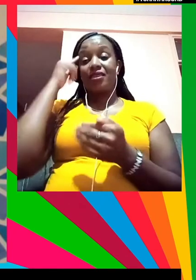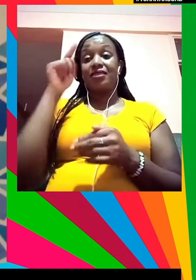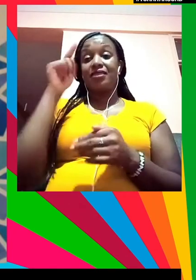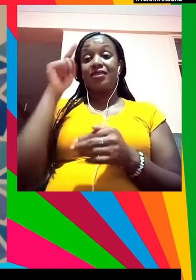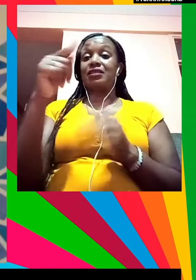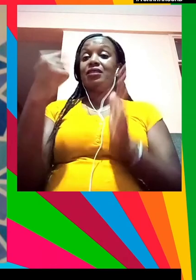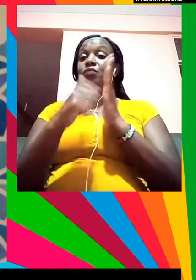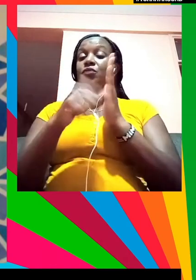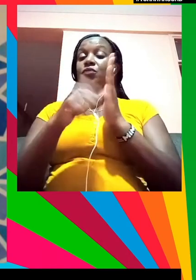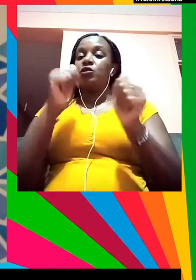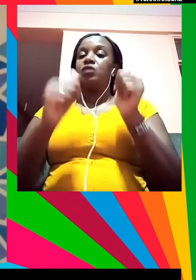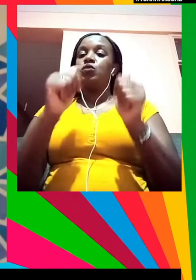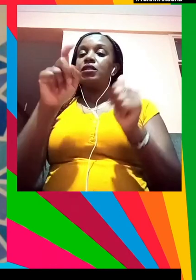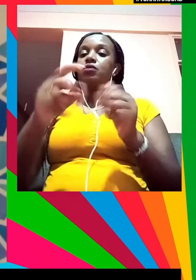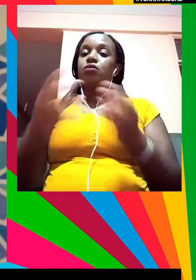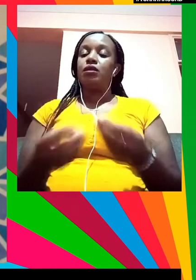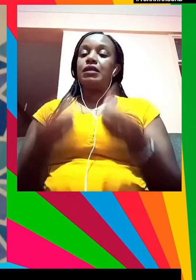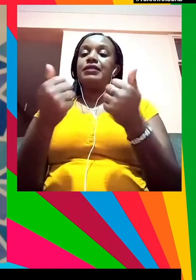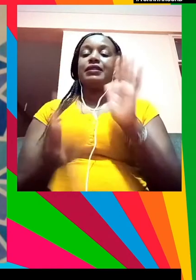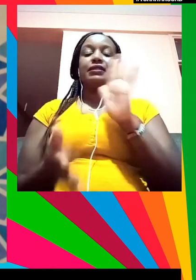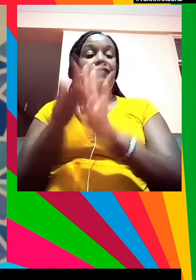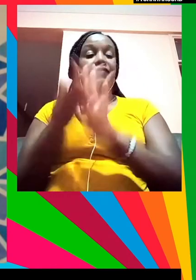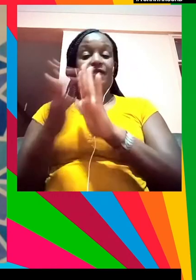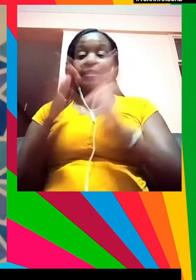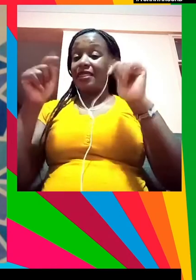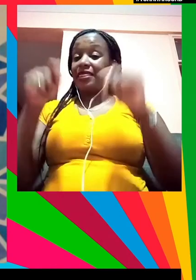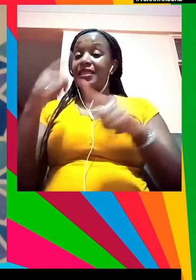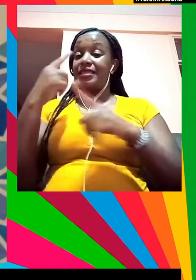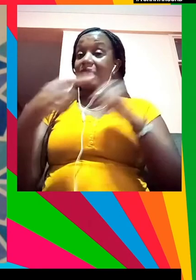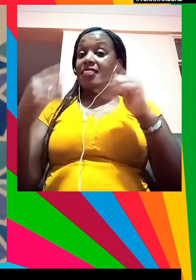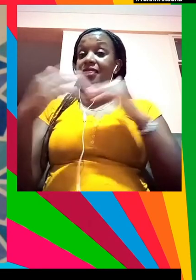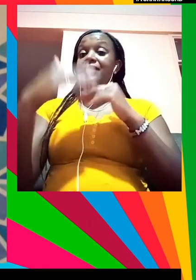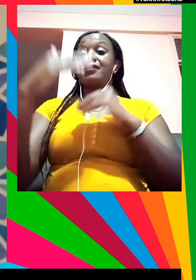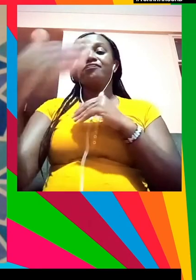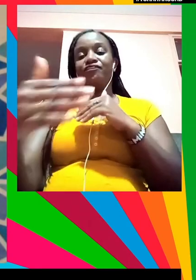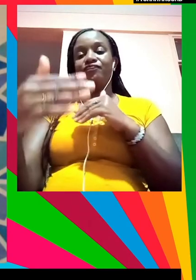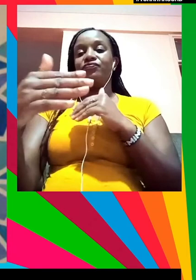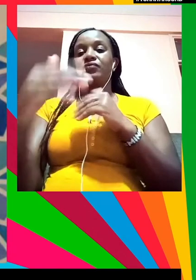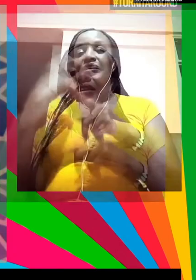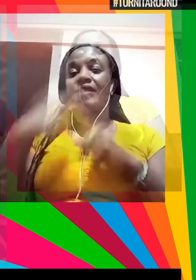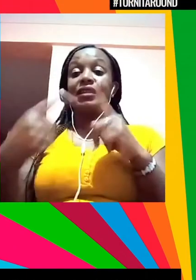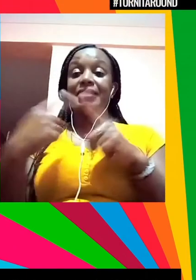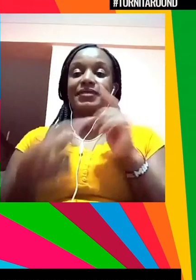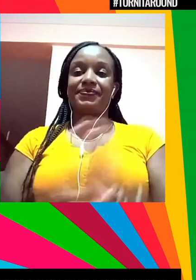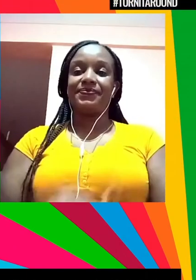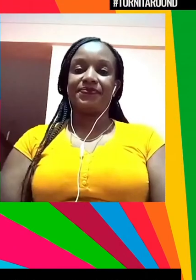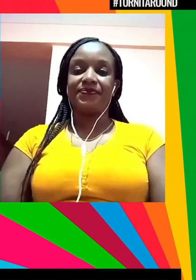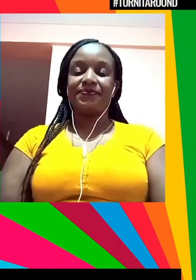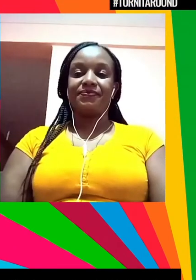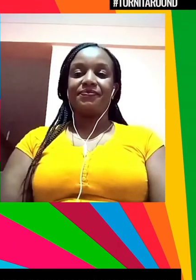estas tensiones tanto este año como en los próximos años gracias Lisa vaya como la fe